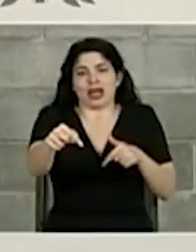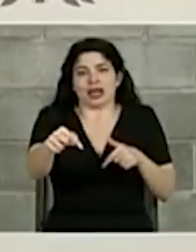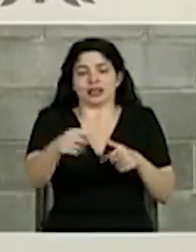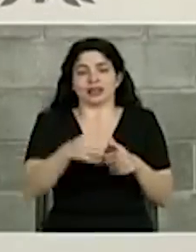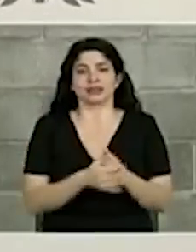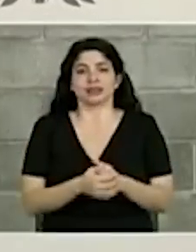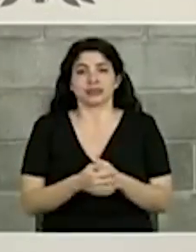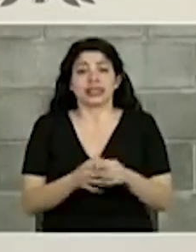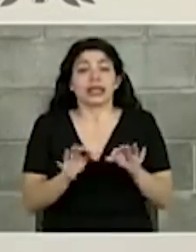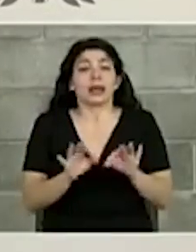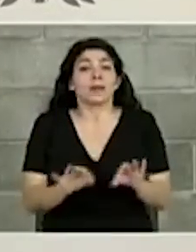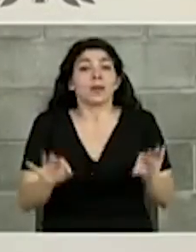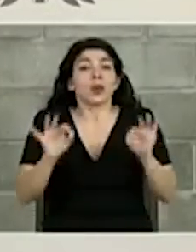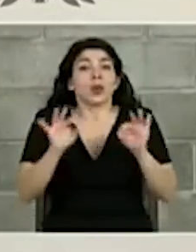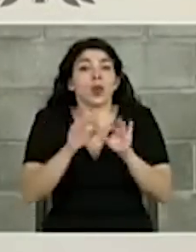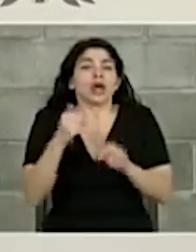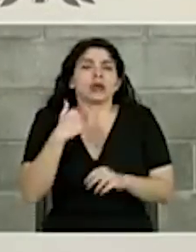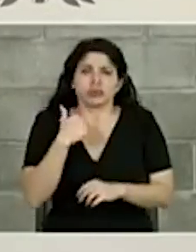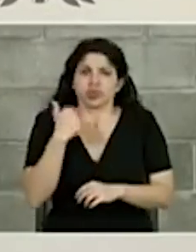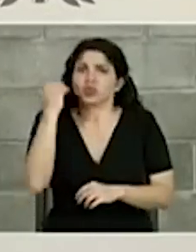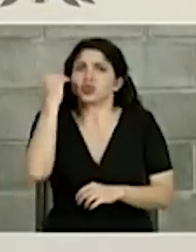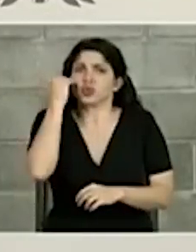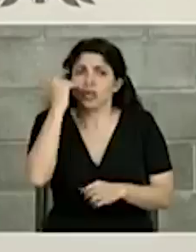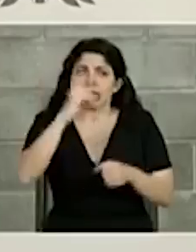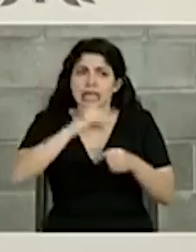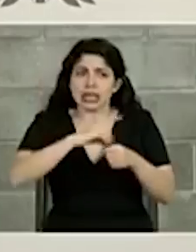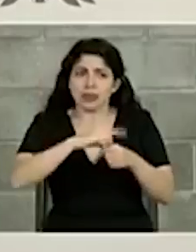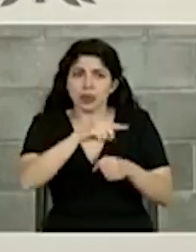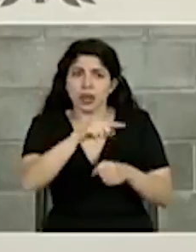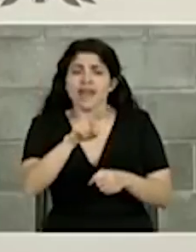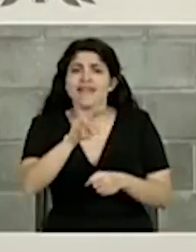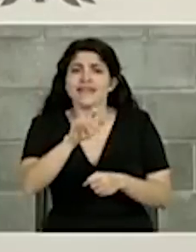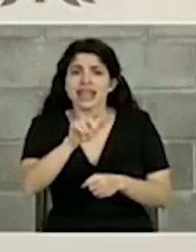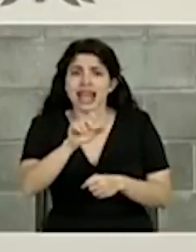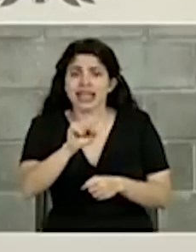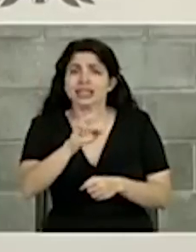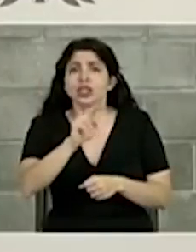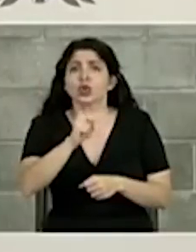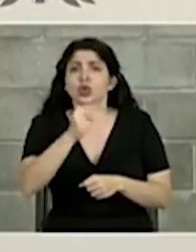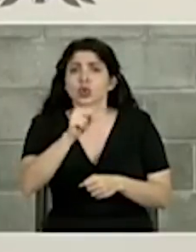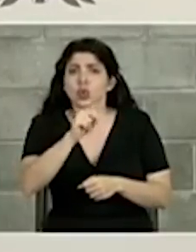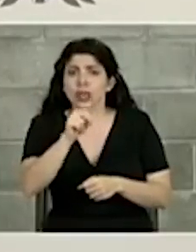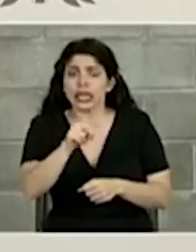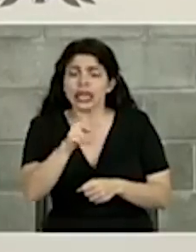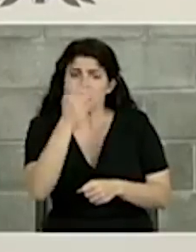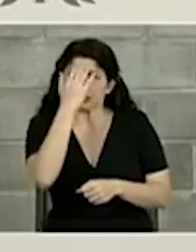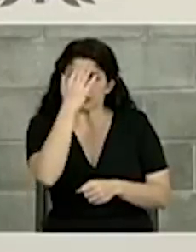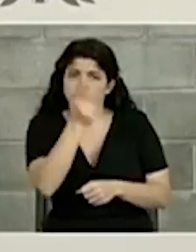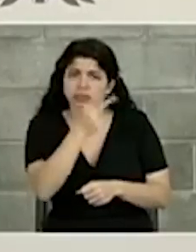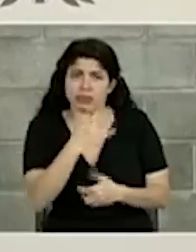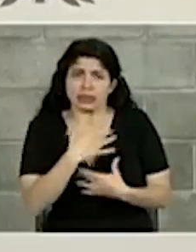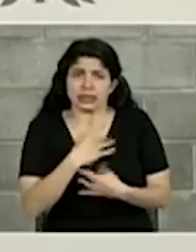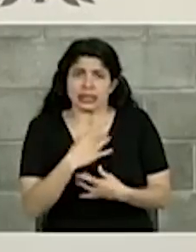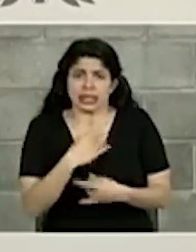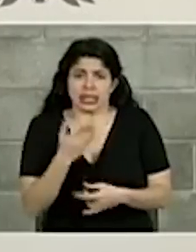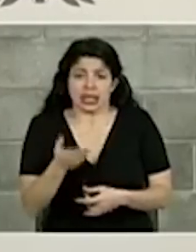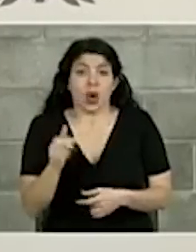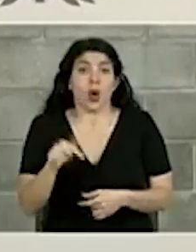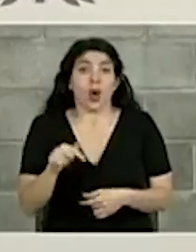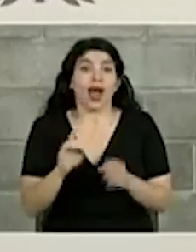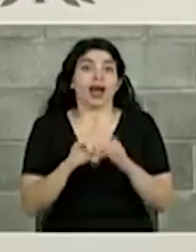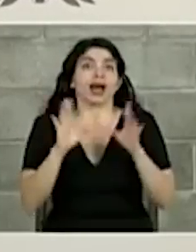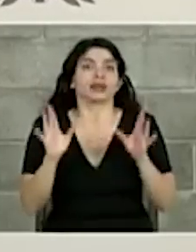De importancia, sé que estos diputados viales sin uñas piñas de interés, hoy